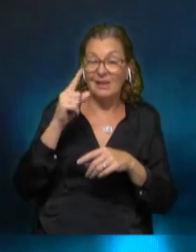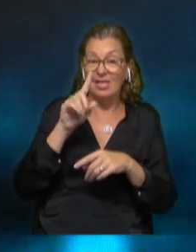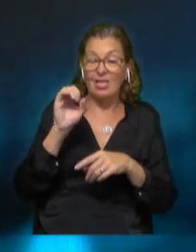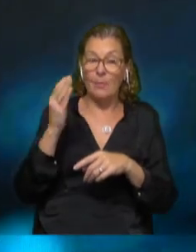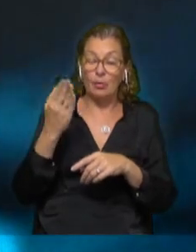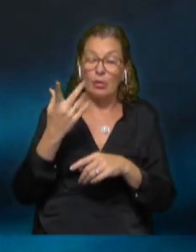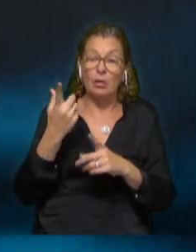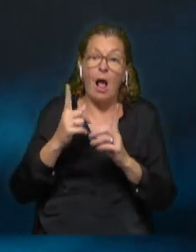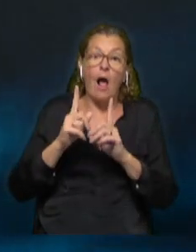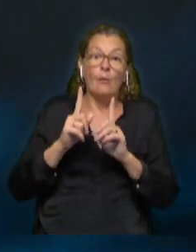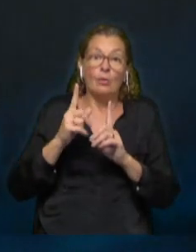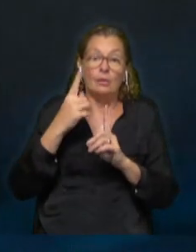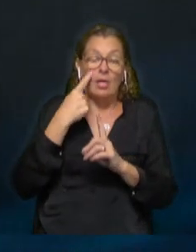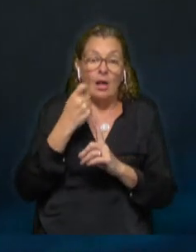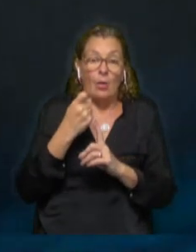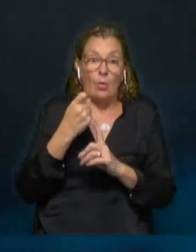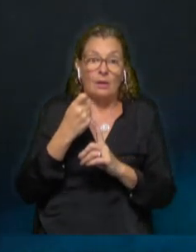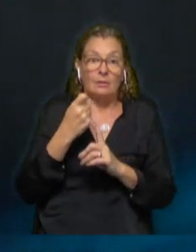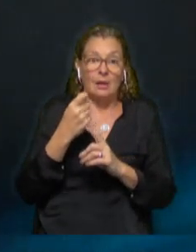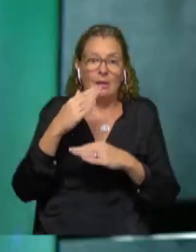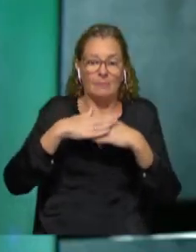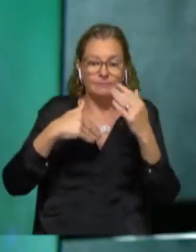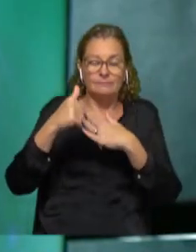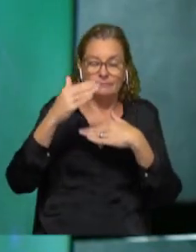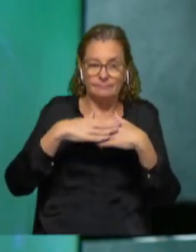refleja también el impacto diferencial de la gran obra de Ahí está, de UPM. Exacto.